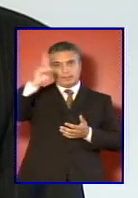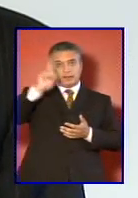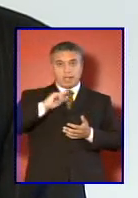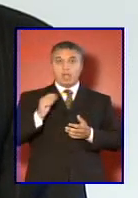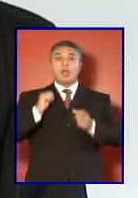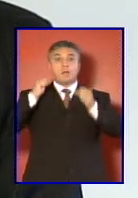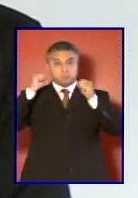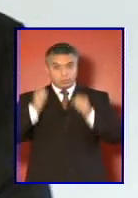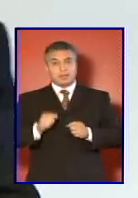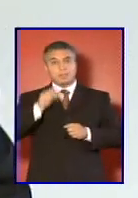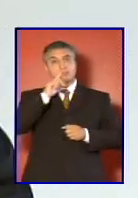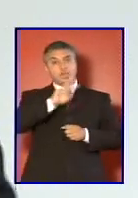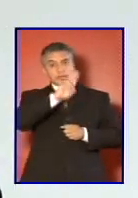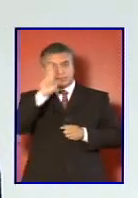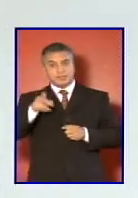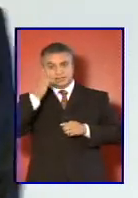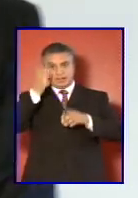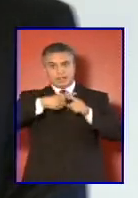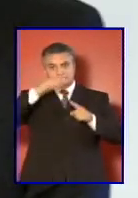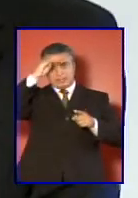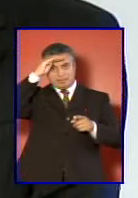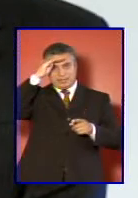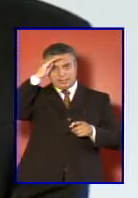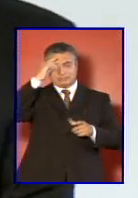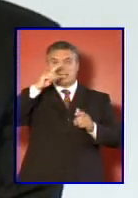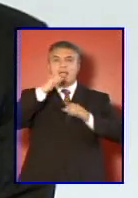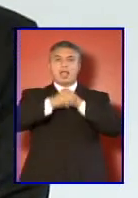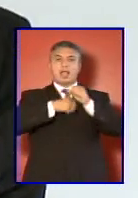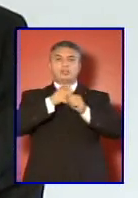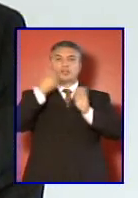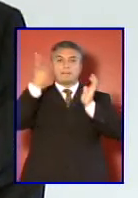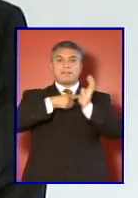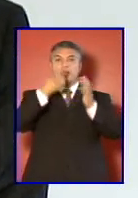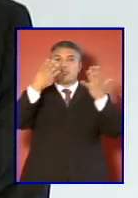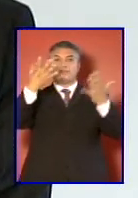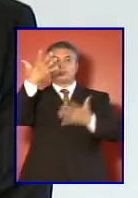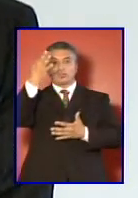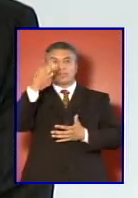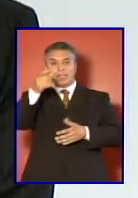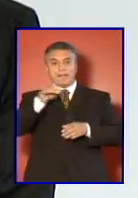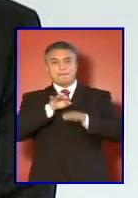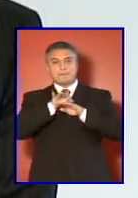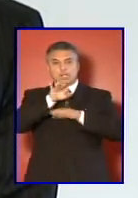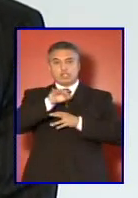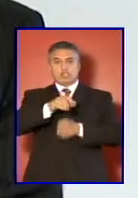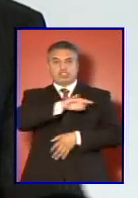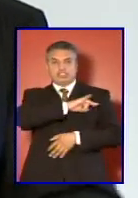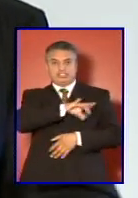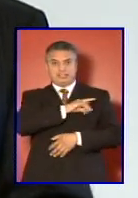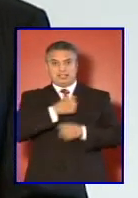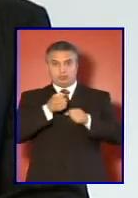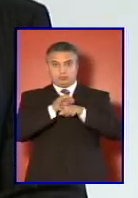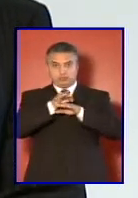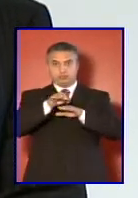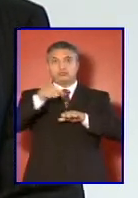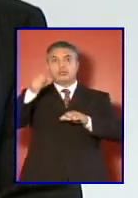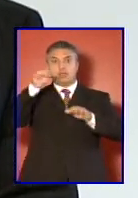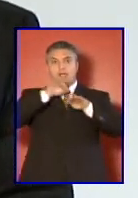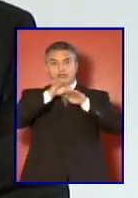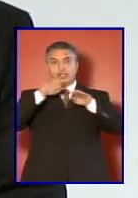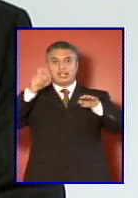¿Podremos repetir la experiencia de los años 1950 en que pilotos chilenos volaron aviones casas